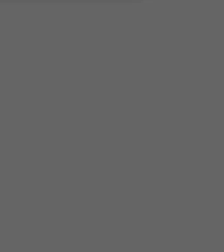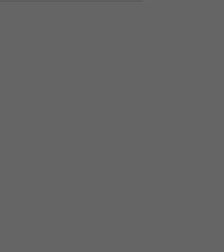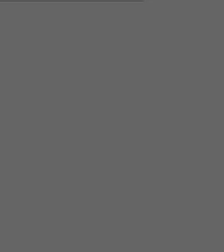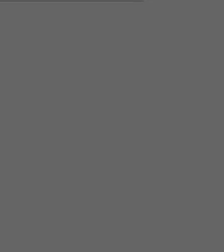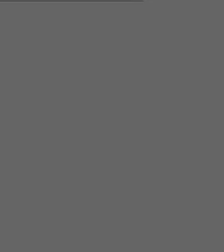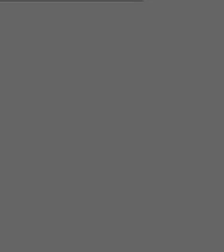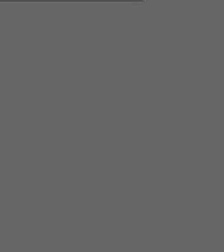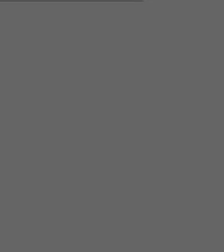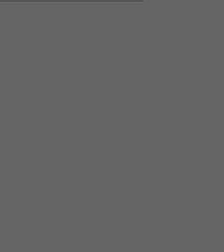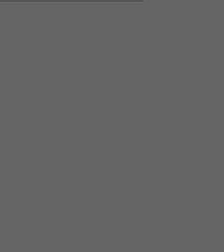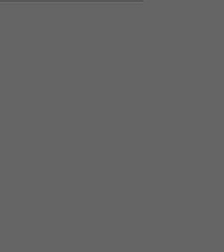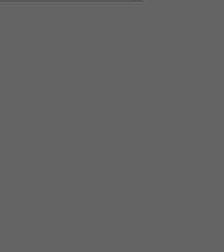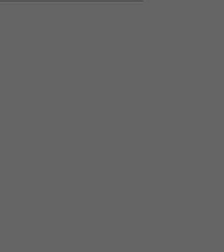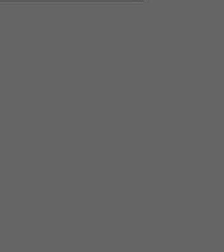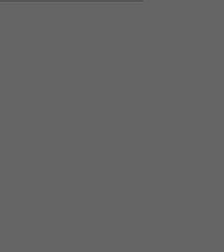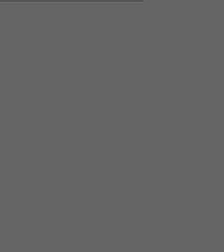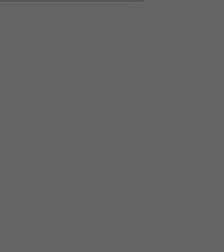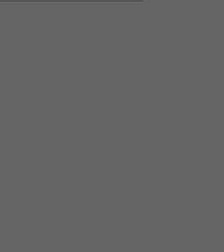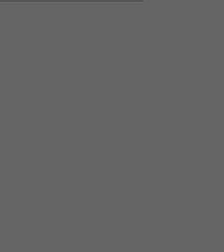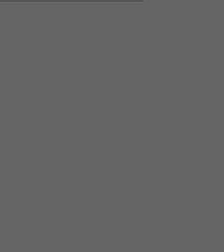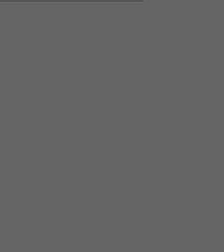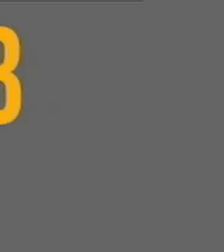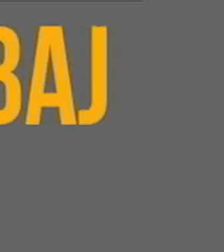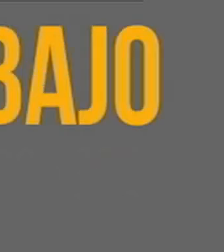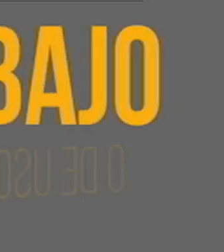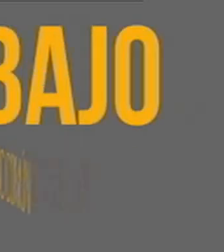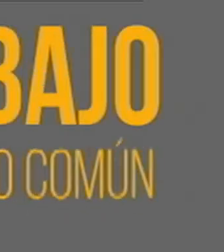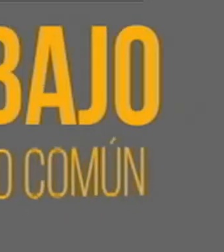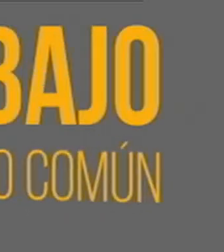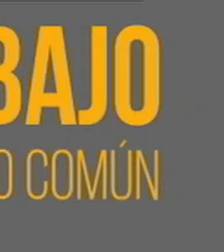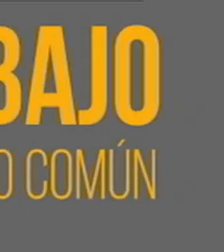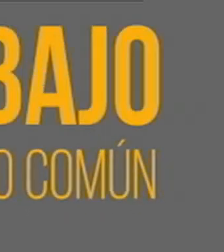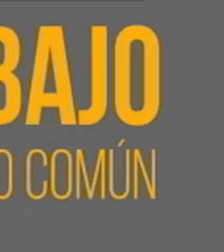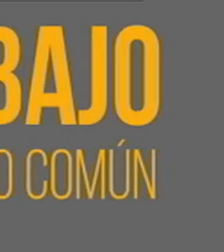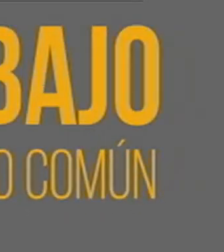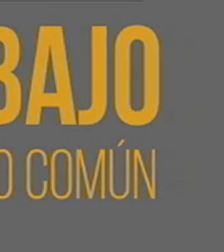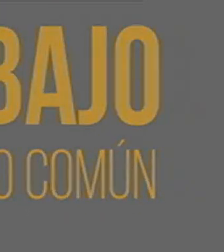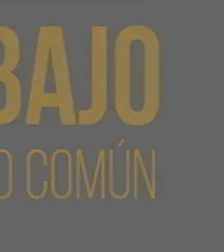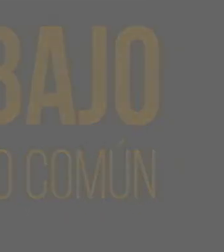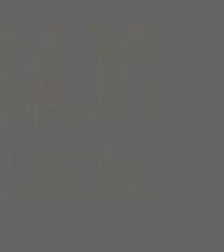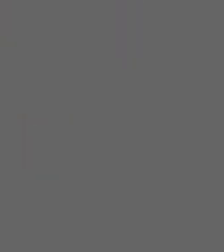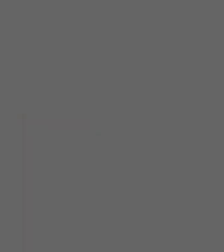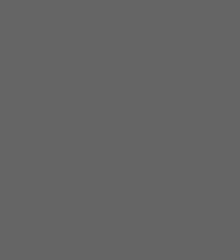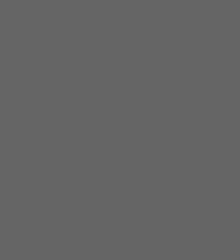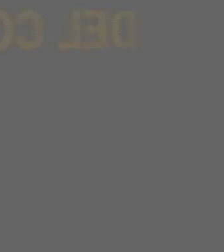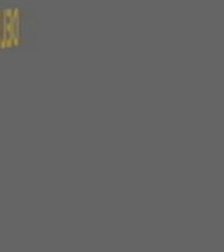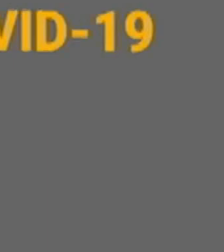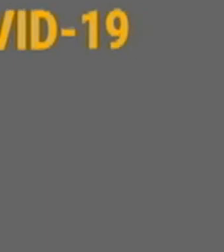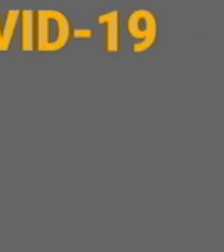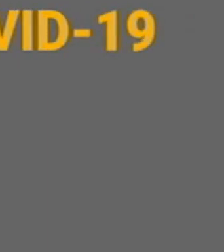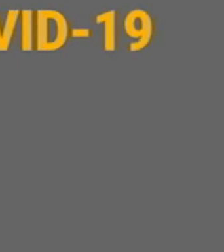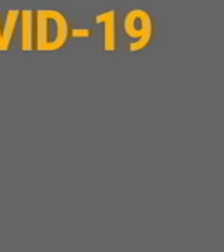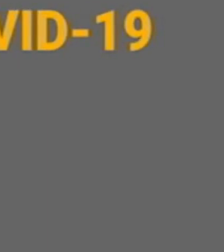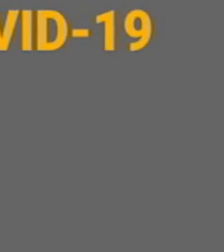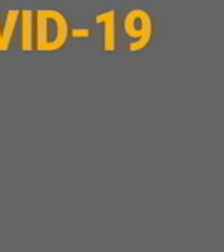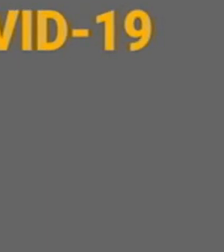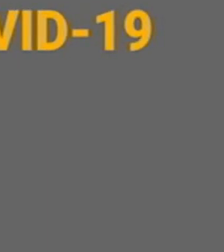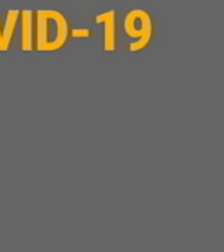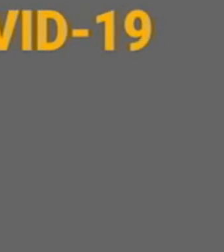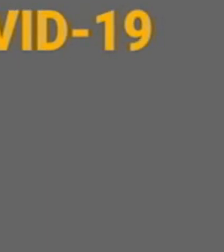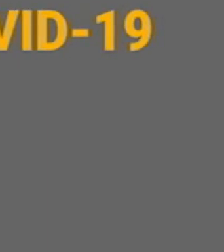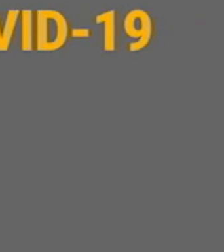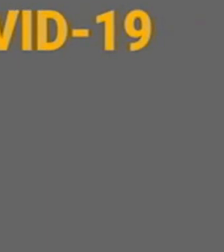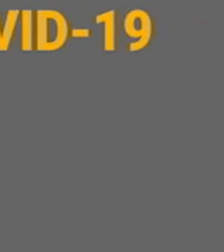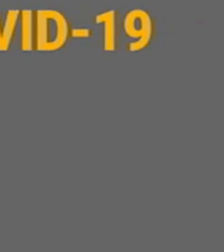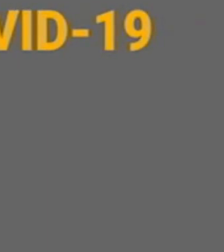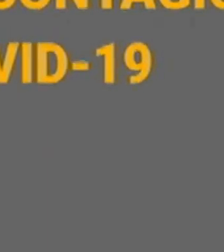Para cumplir con la normativa de limpieza de espacios de trabajo o de uso común y así evitar el contagio de COVID-19 el